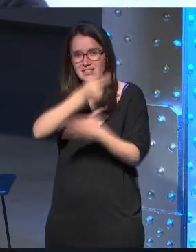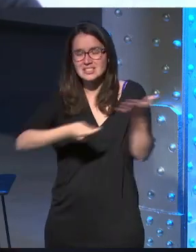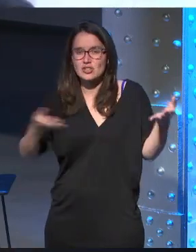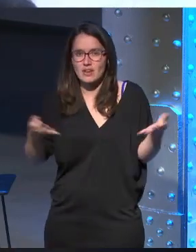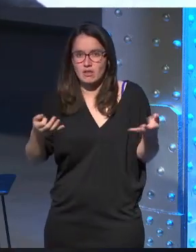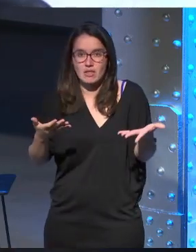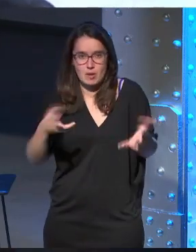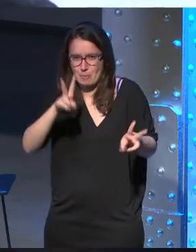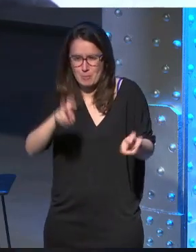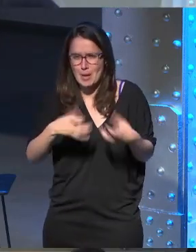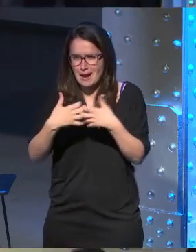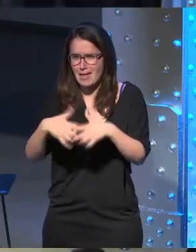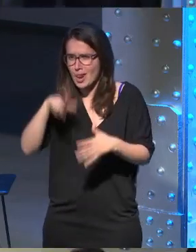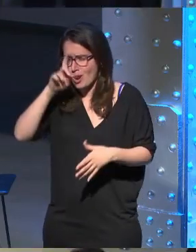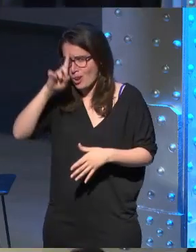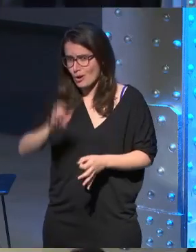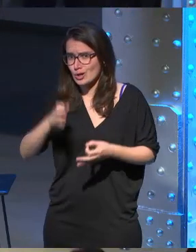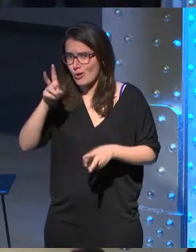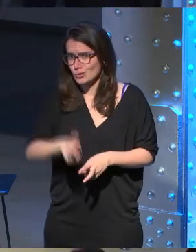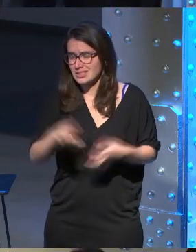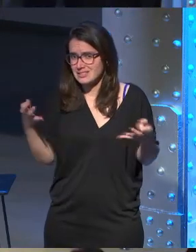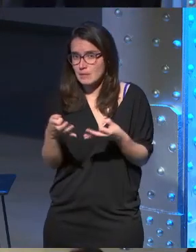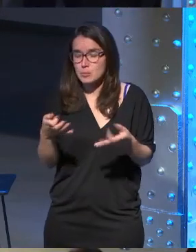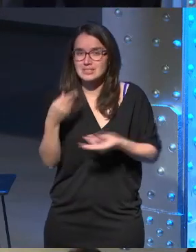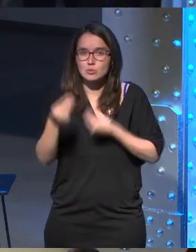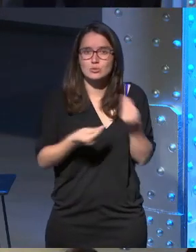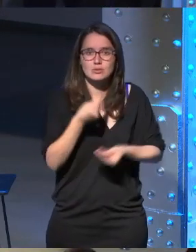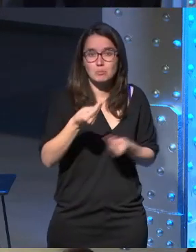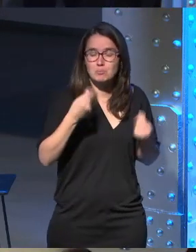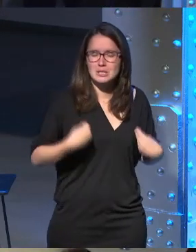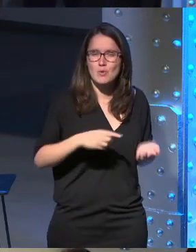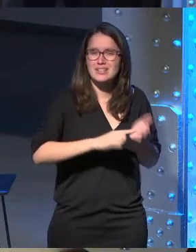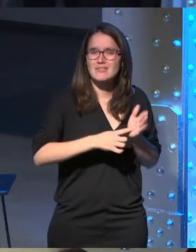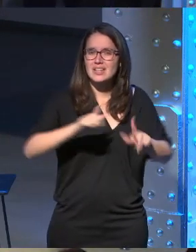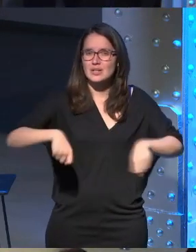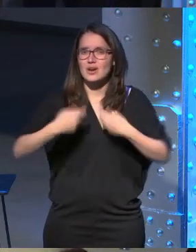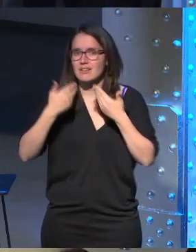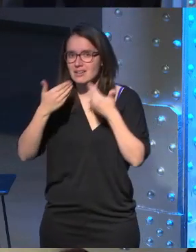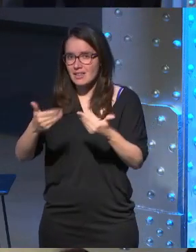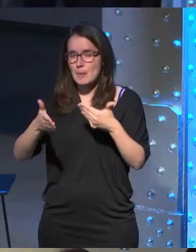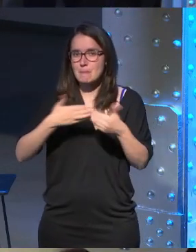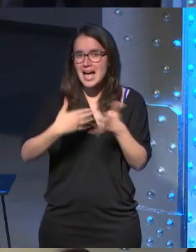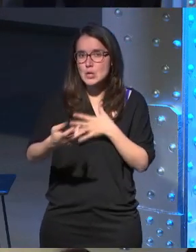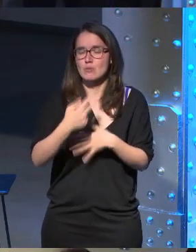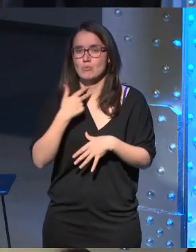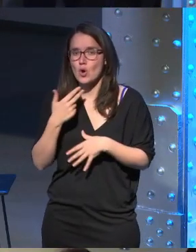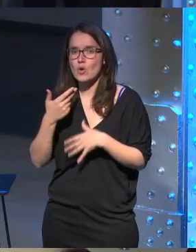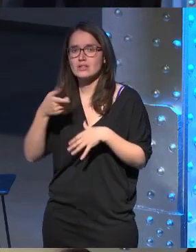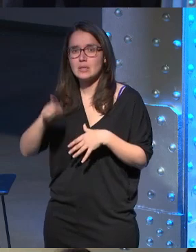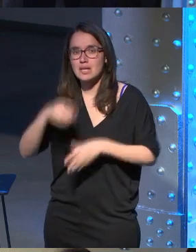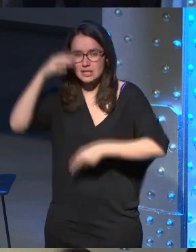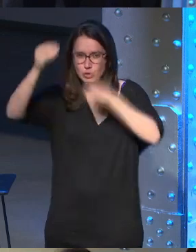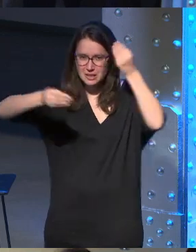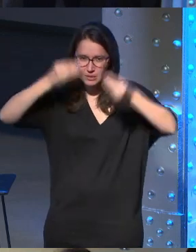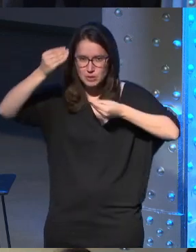es tiene que ser funcional pues aquí pasa lo mismo estamos buscando interfaces naturales a través de las manos a través de la voz a través incluso de los